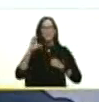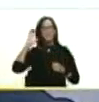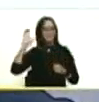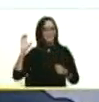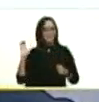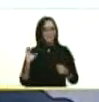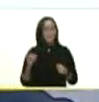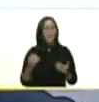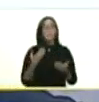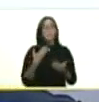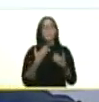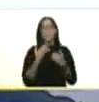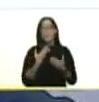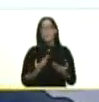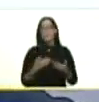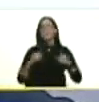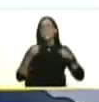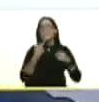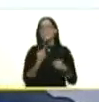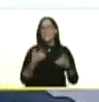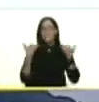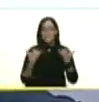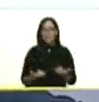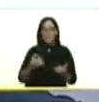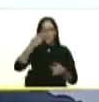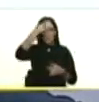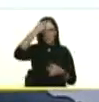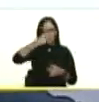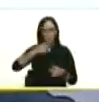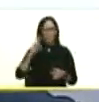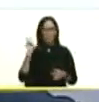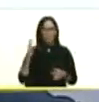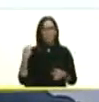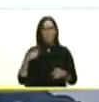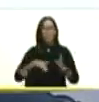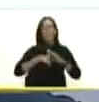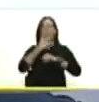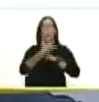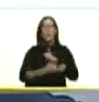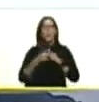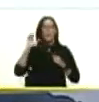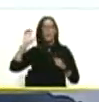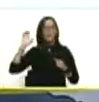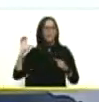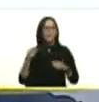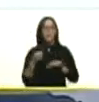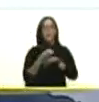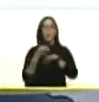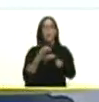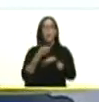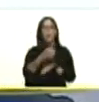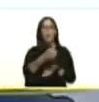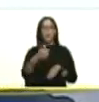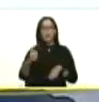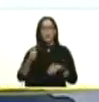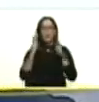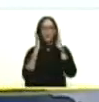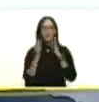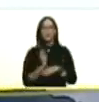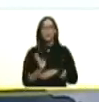de lluvia es decir que ya el pueblo venezolano cuenta con unos planes regionales de cada gobernador para la atención inmediata